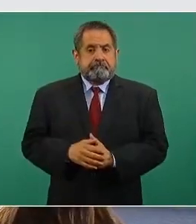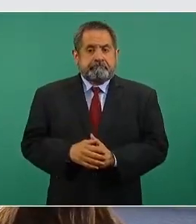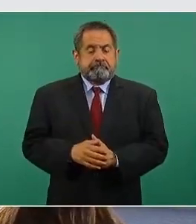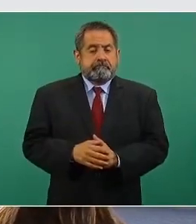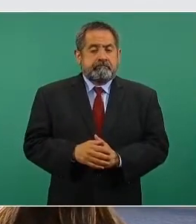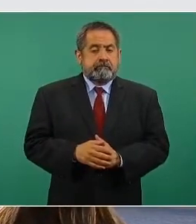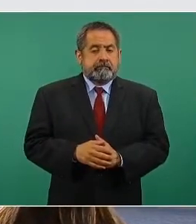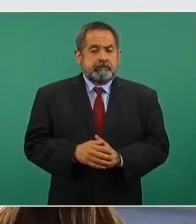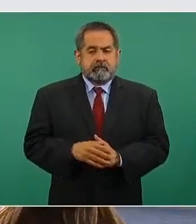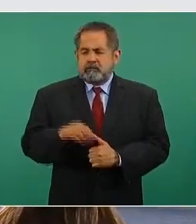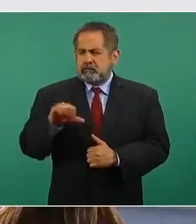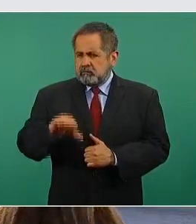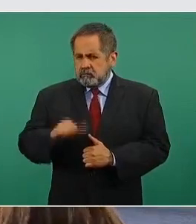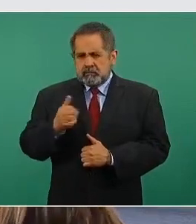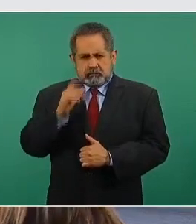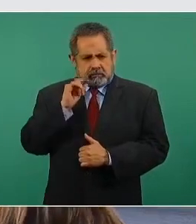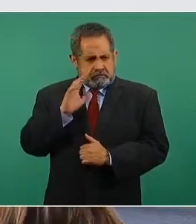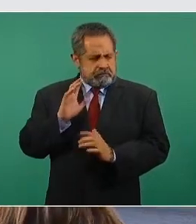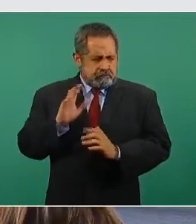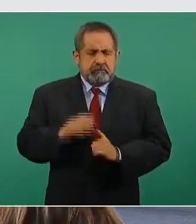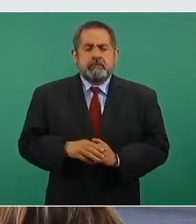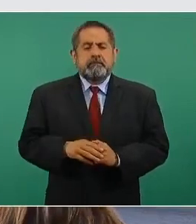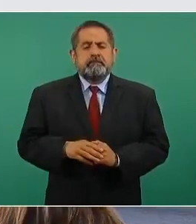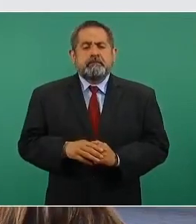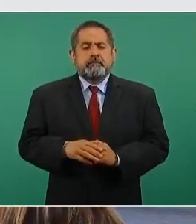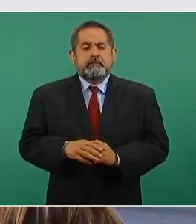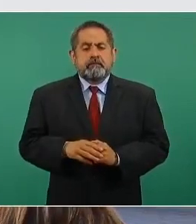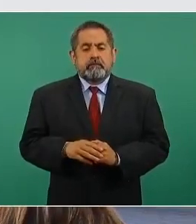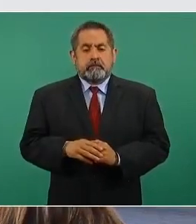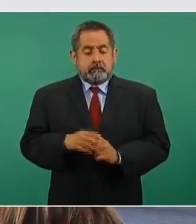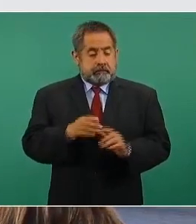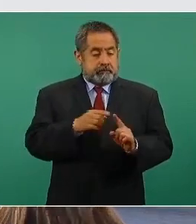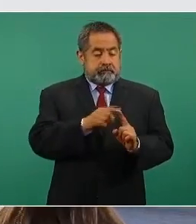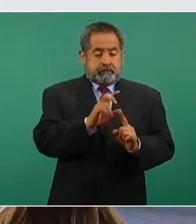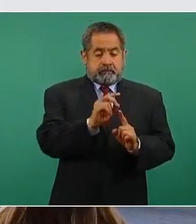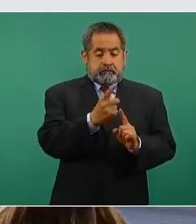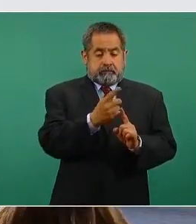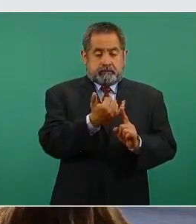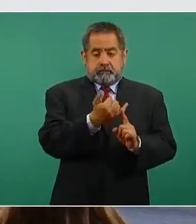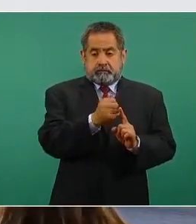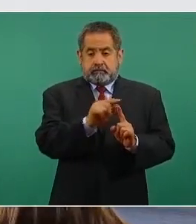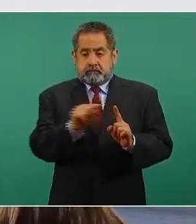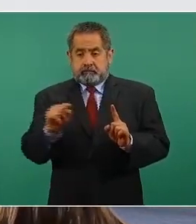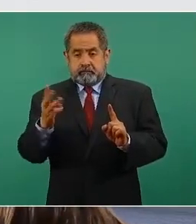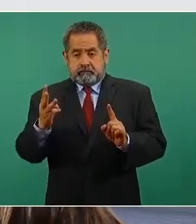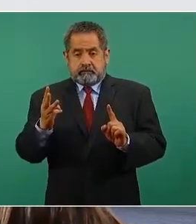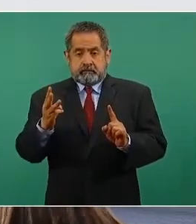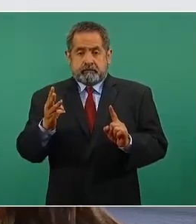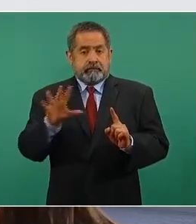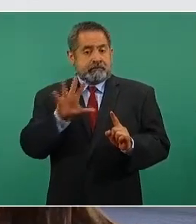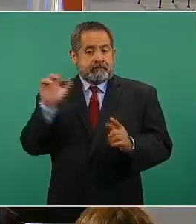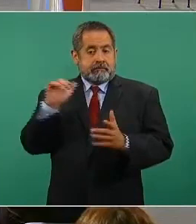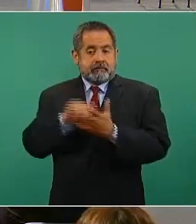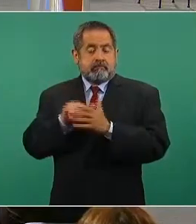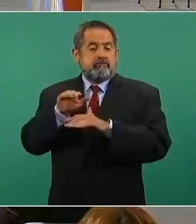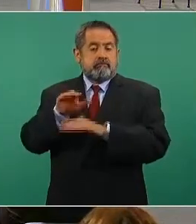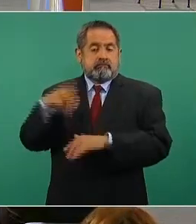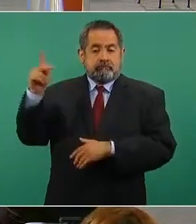o sea, el día de hoy y mañana. Entre el 31 y el 3, medio millón de Sputnik.